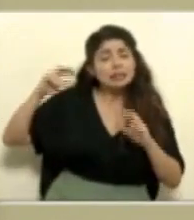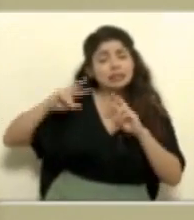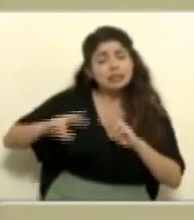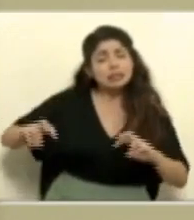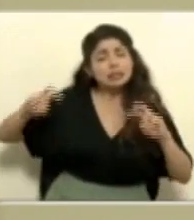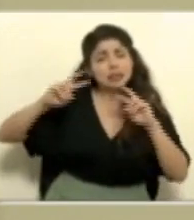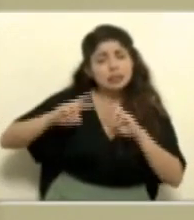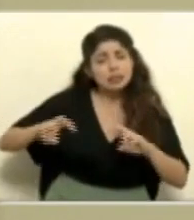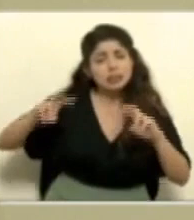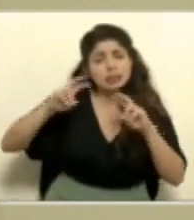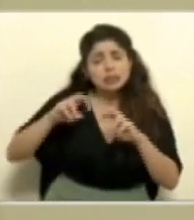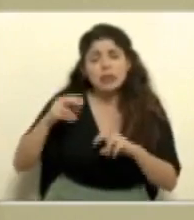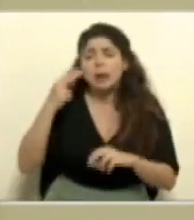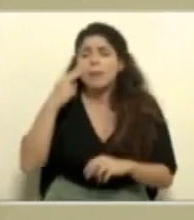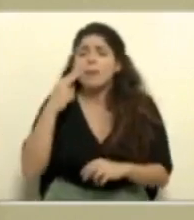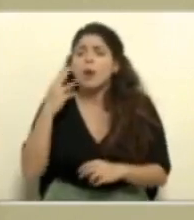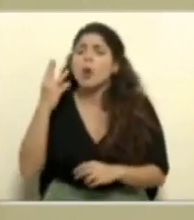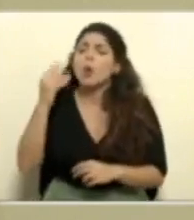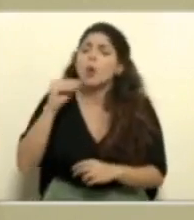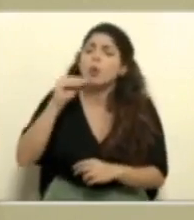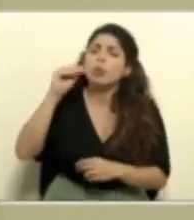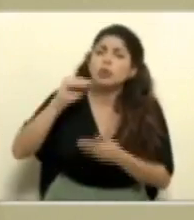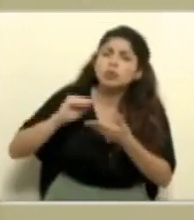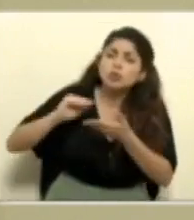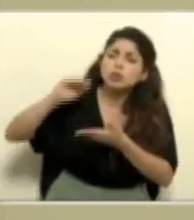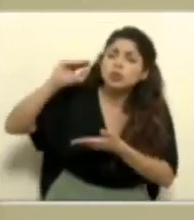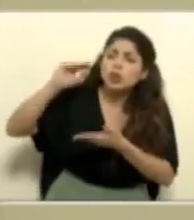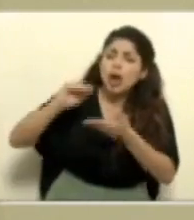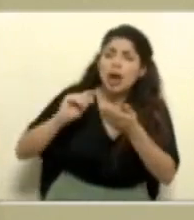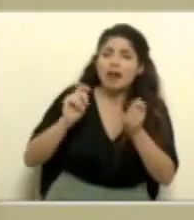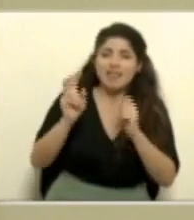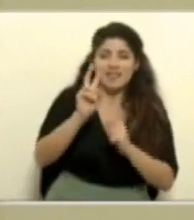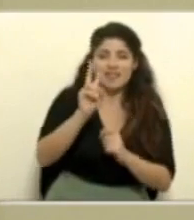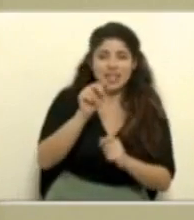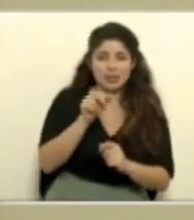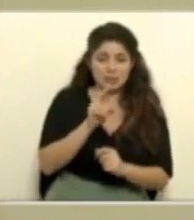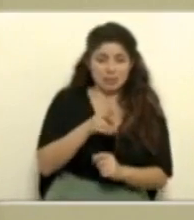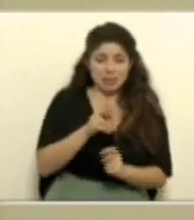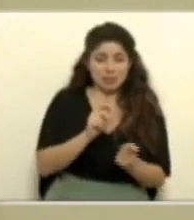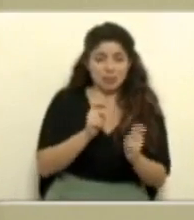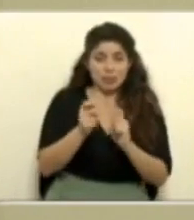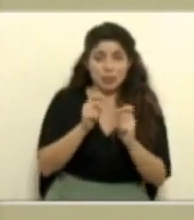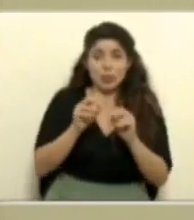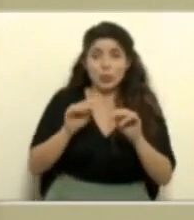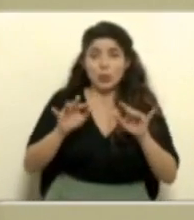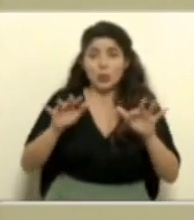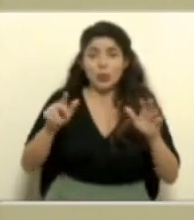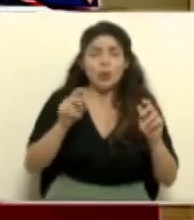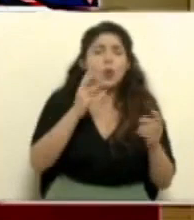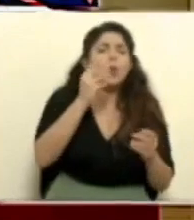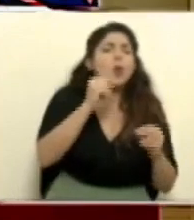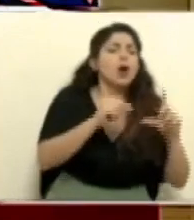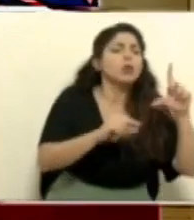ido determinando la proporción de los diferentes variantes del virus que han estado circulando en nuestro país